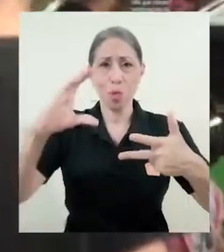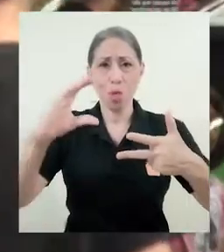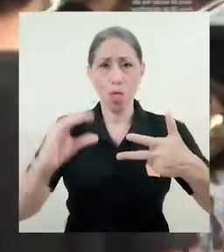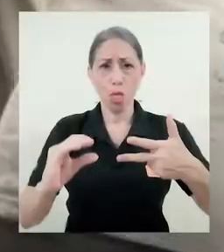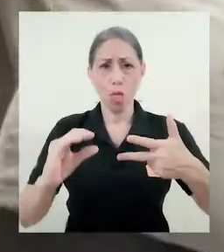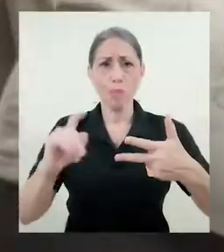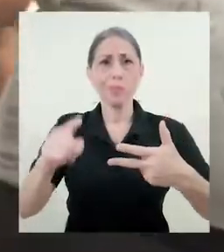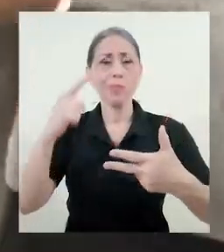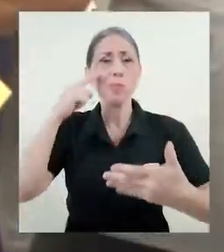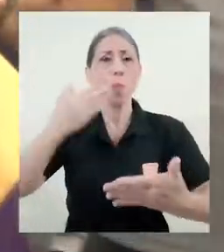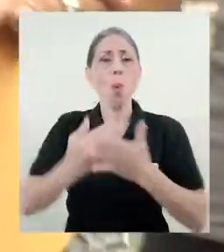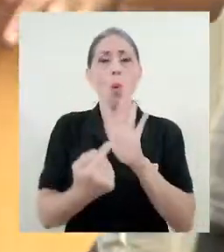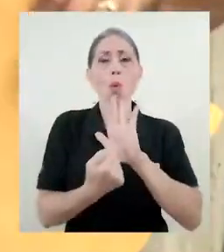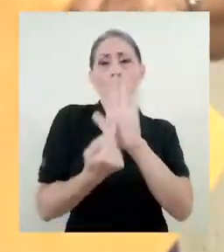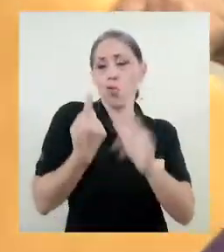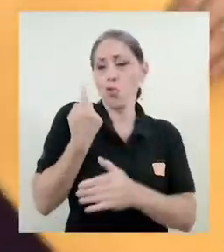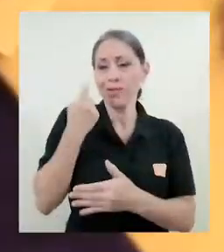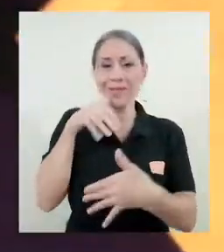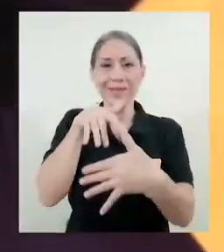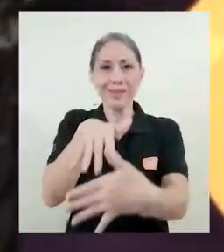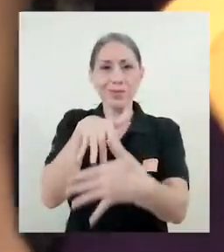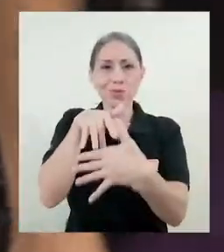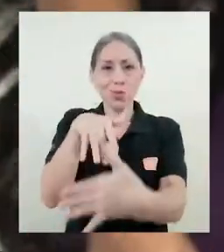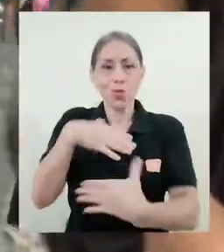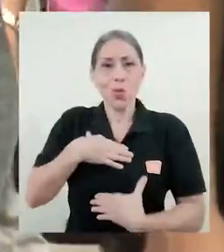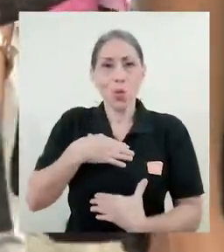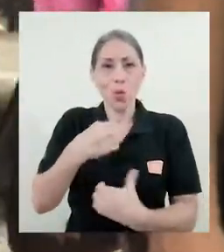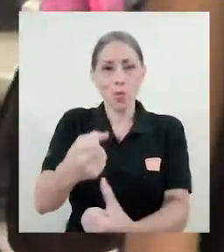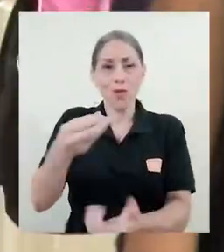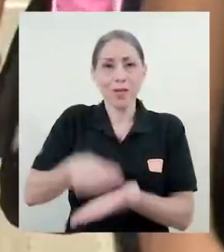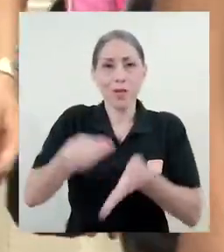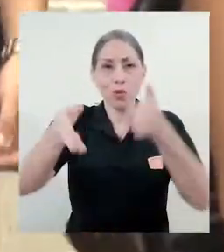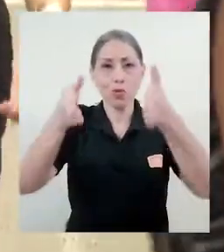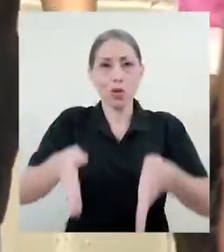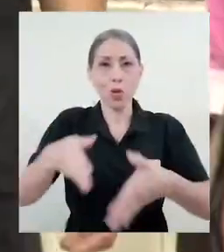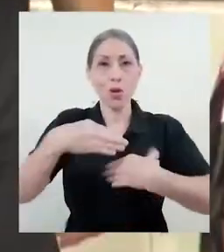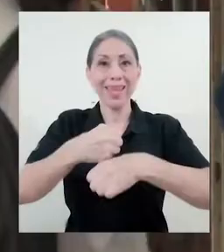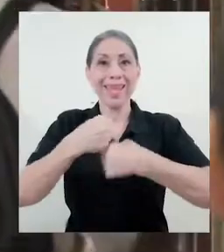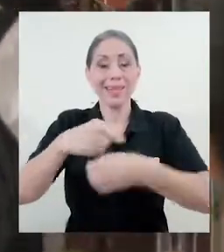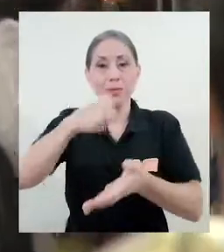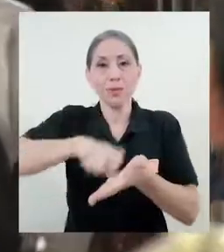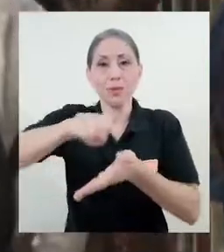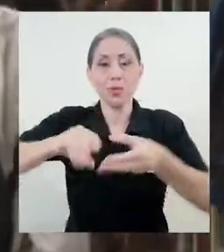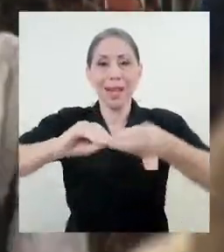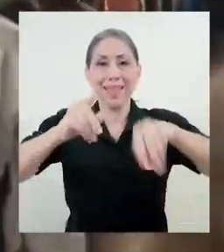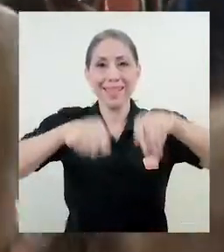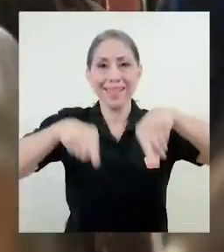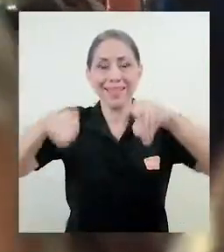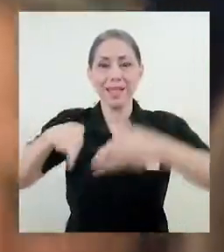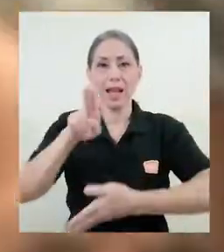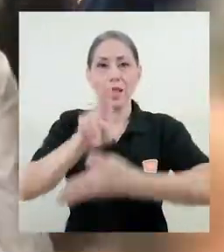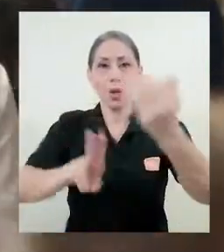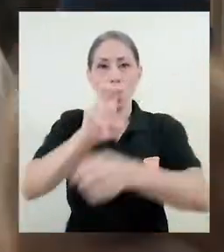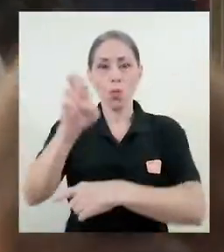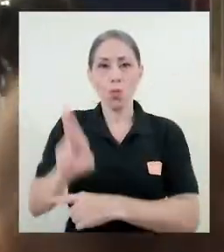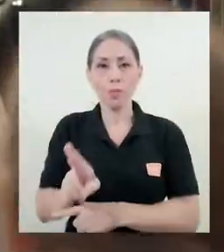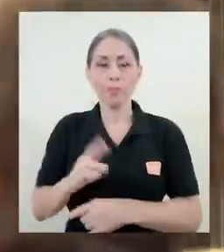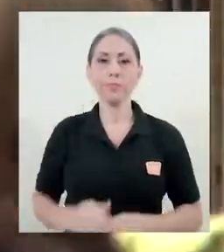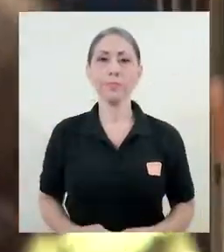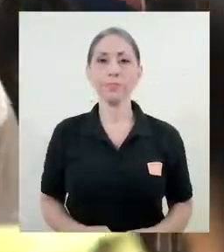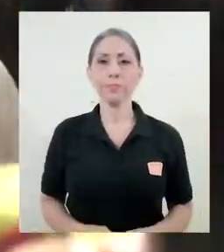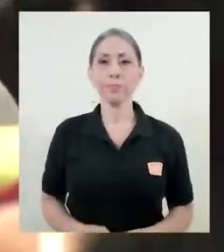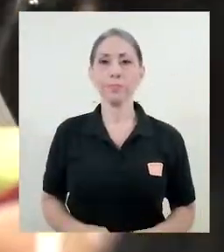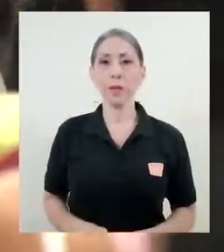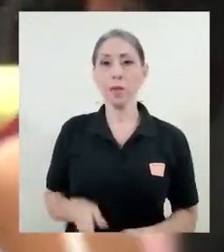ingreso. Así lo mostró el más reciente estudio de confianza del consumidor realizado por la Escuela de Estadística de la